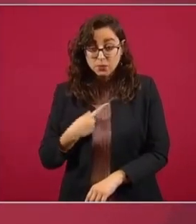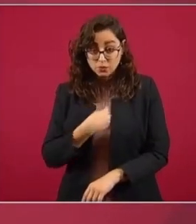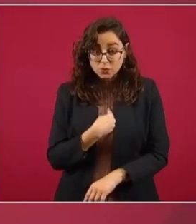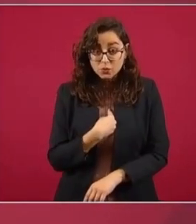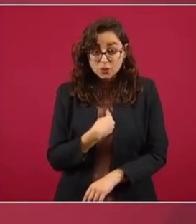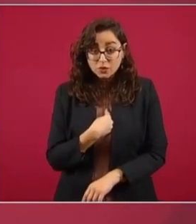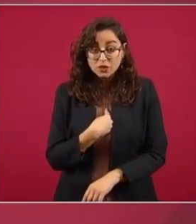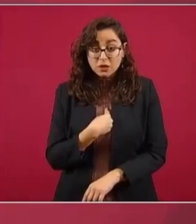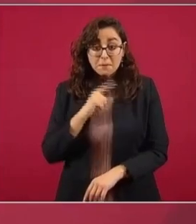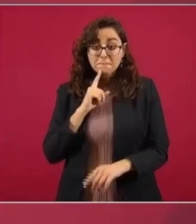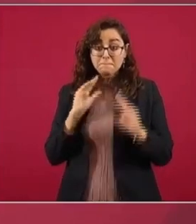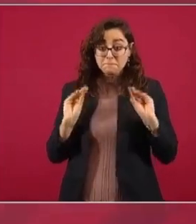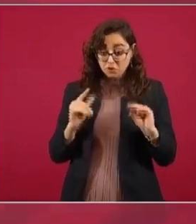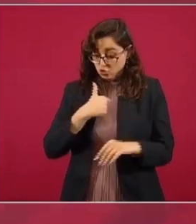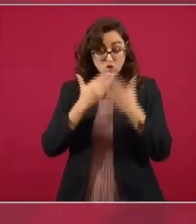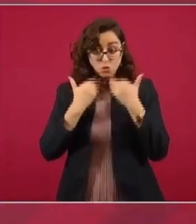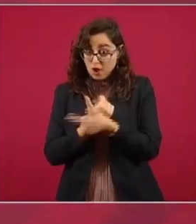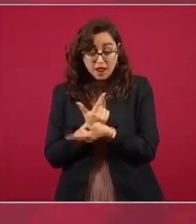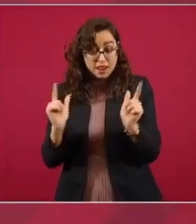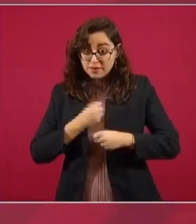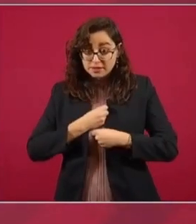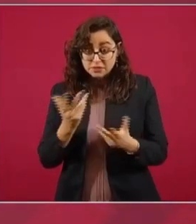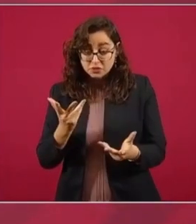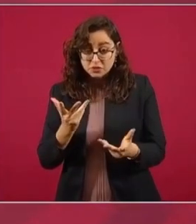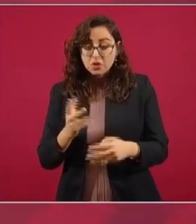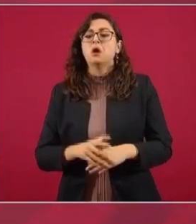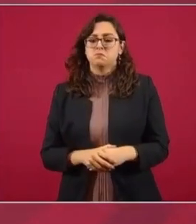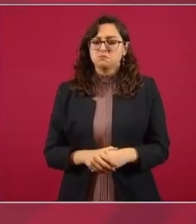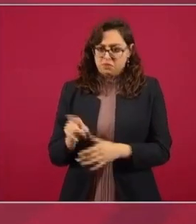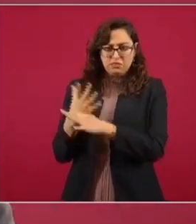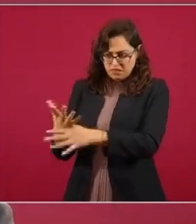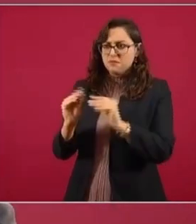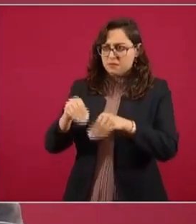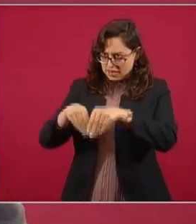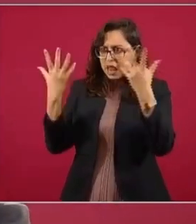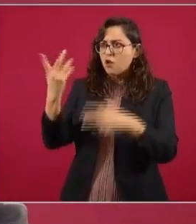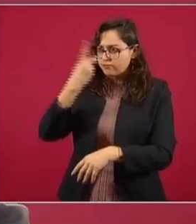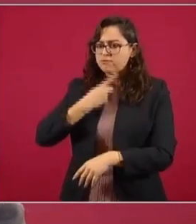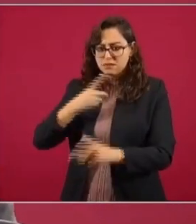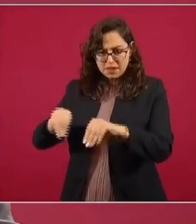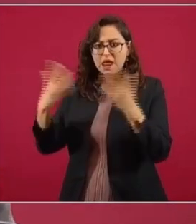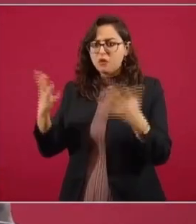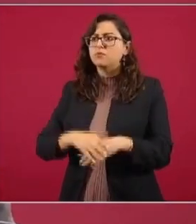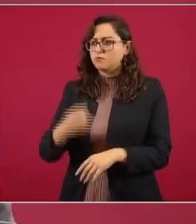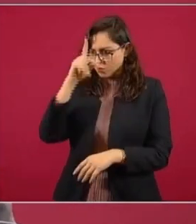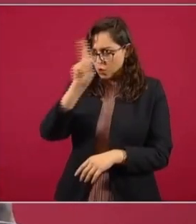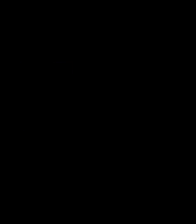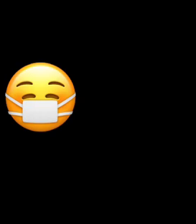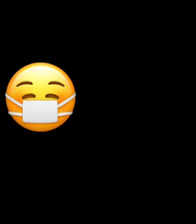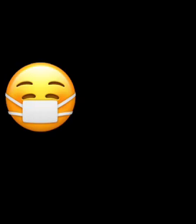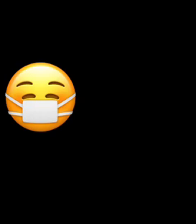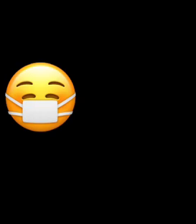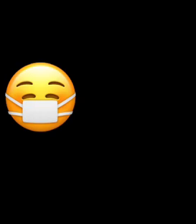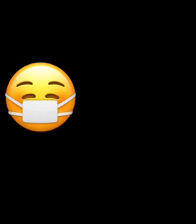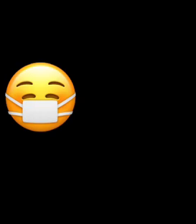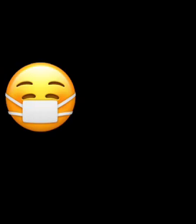ejercer mi libertad, pues que les perece la autoridad competente. ¡Gracias! ¡Gracias! ¡Gracias!